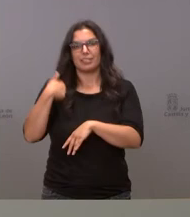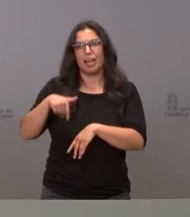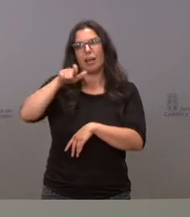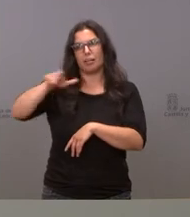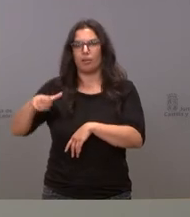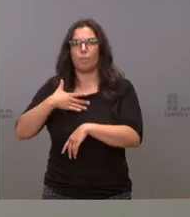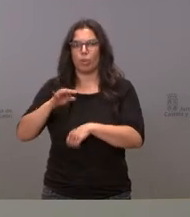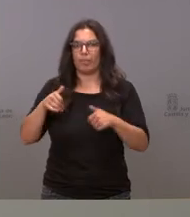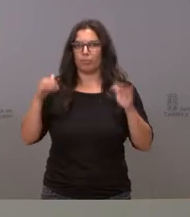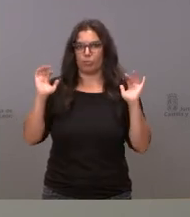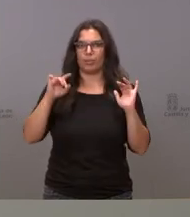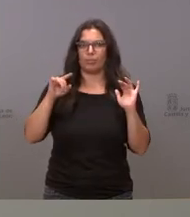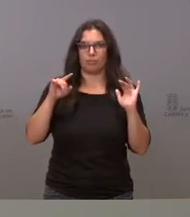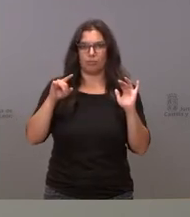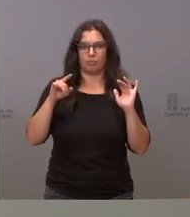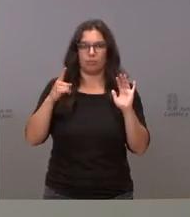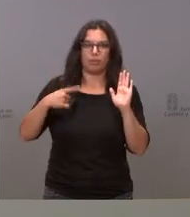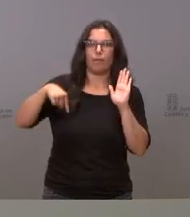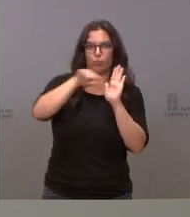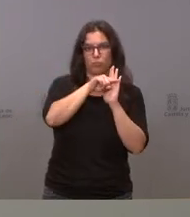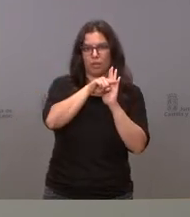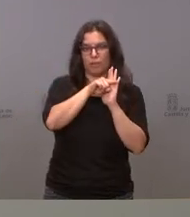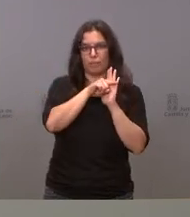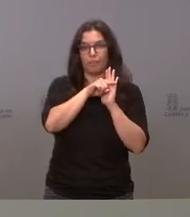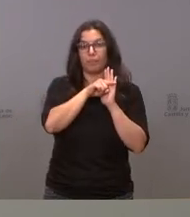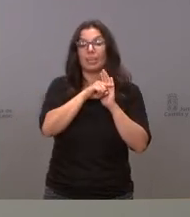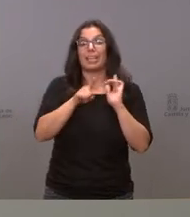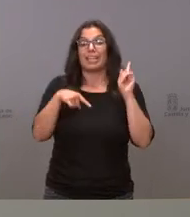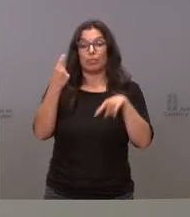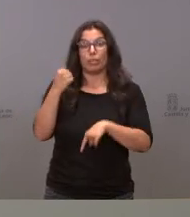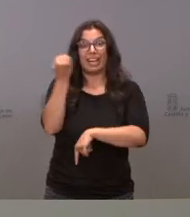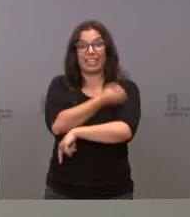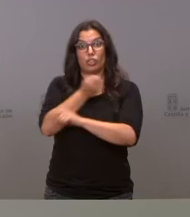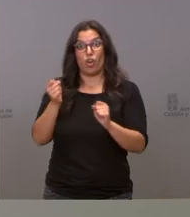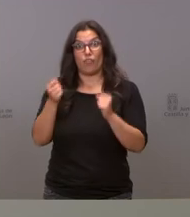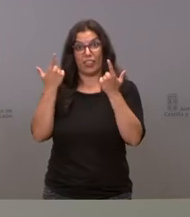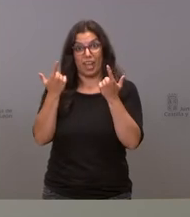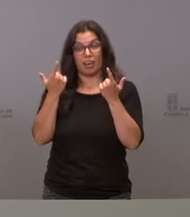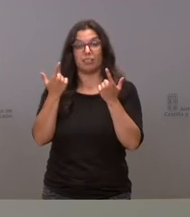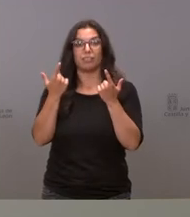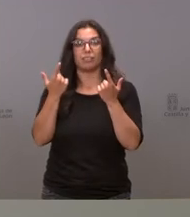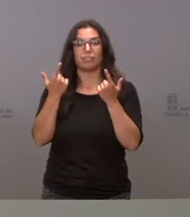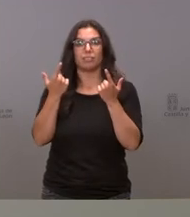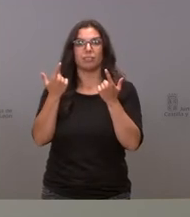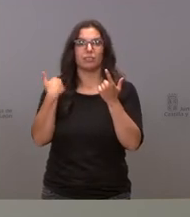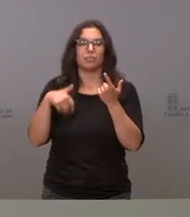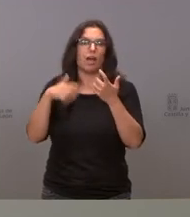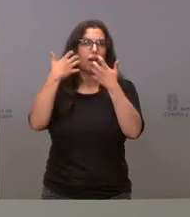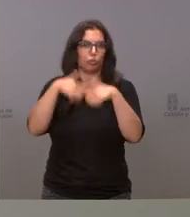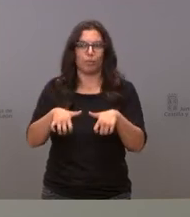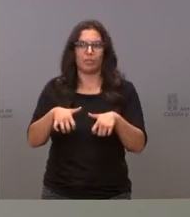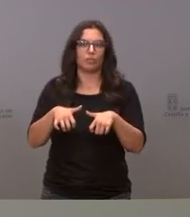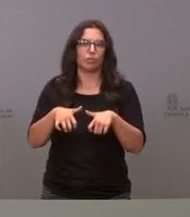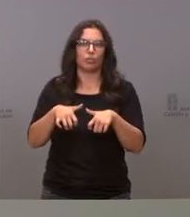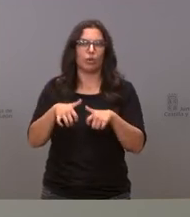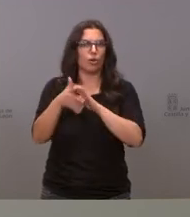de poderse inscribir en ese registro y cuando ya tengamos la norma que sea de manera telemática rápida